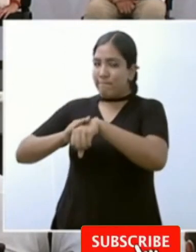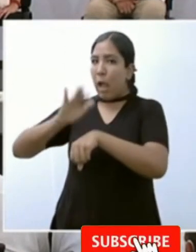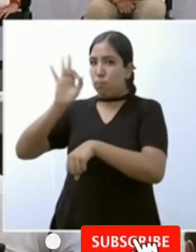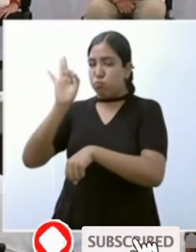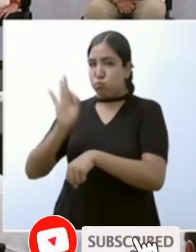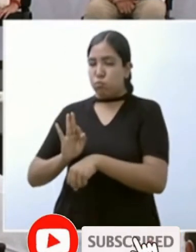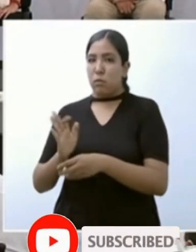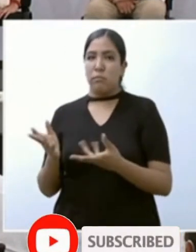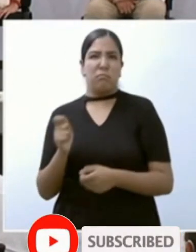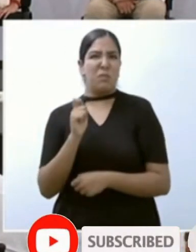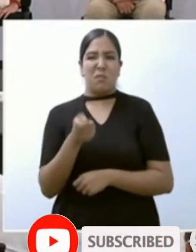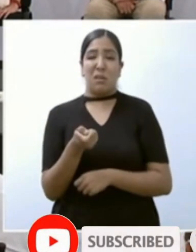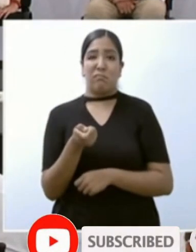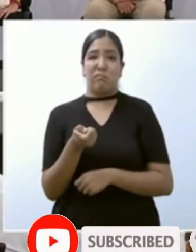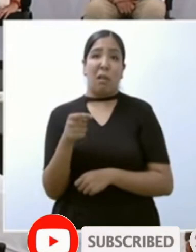bien